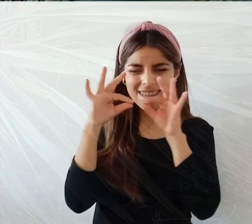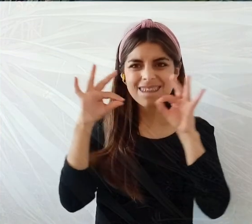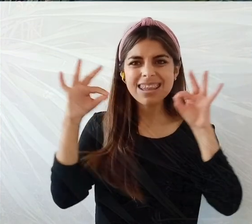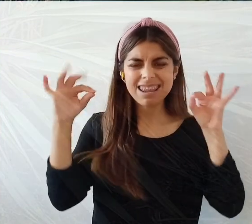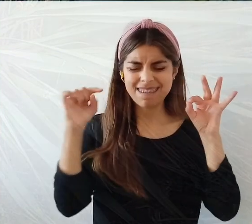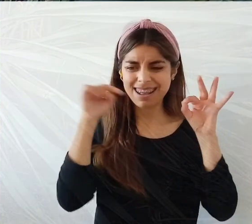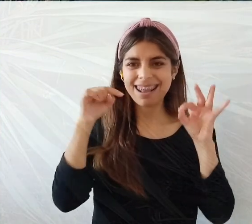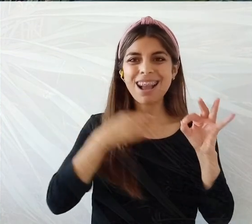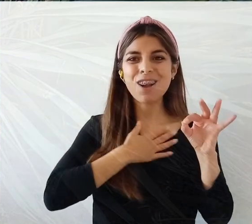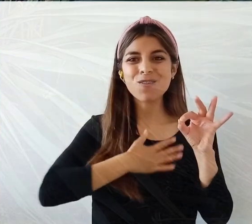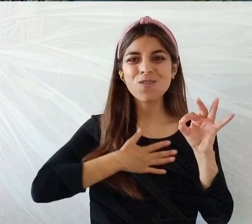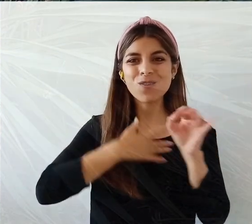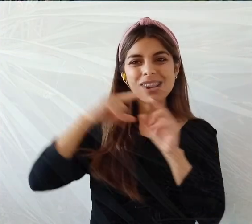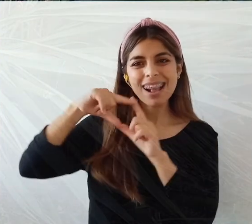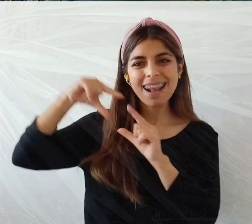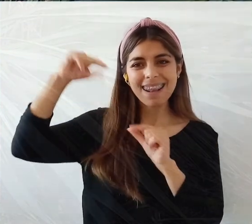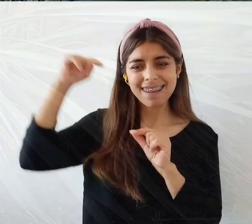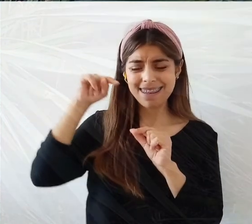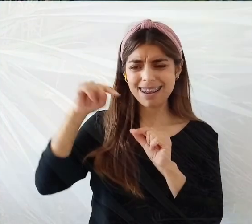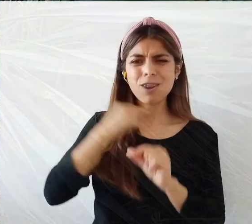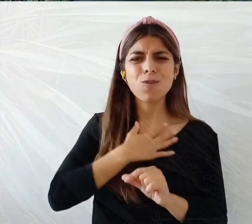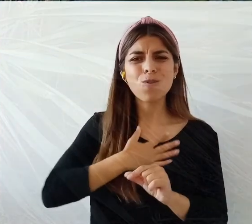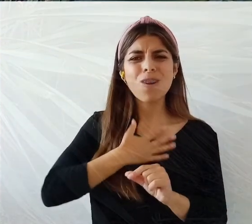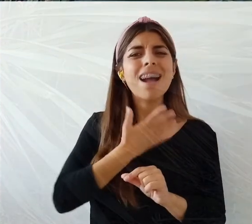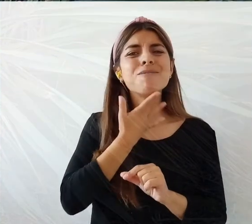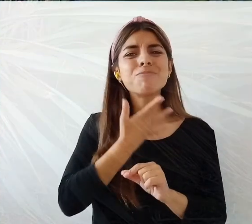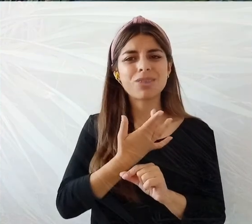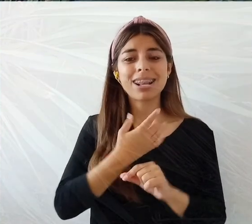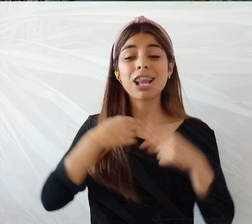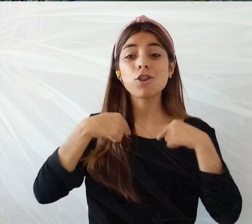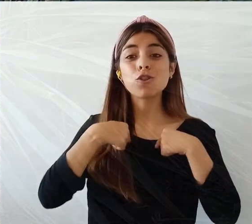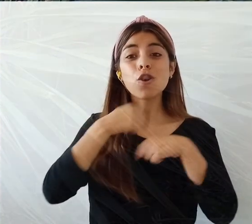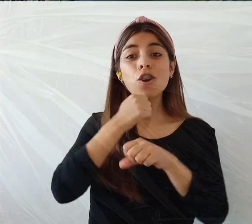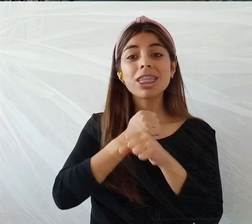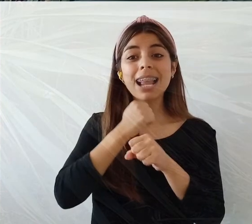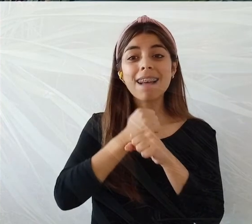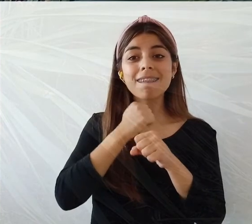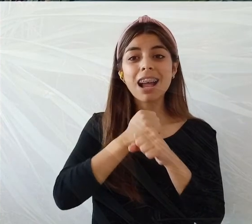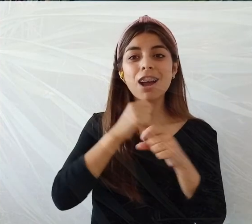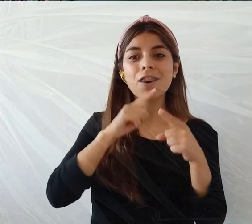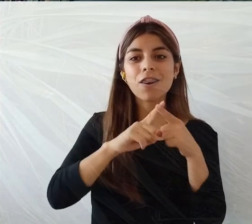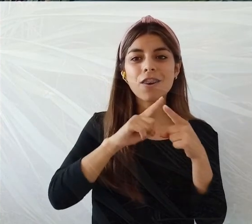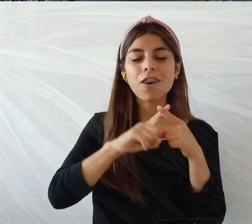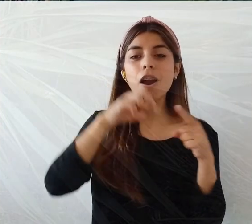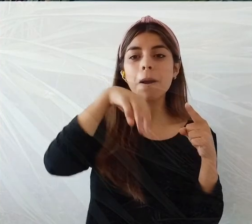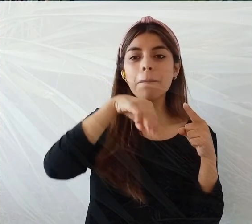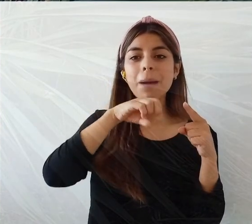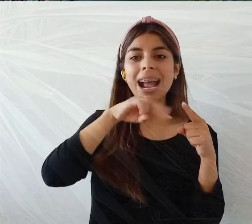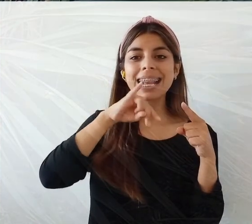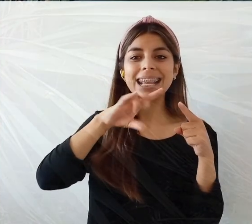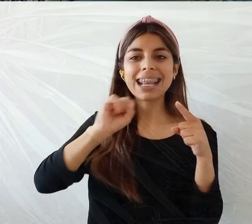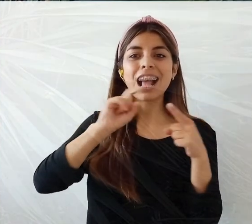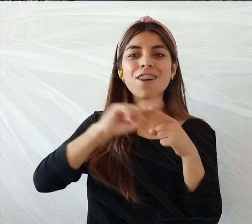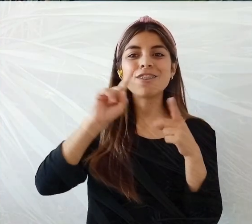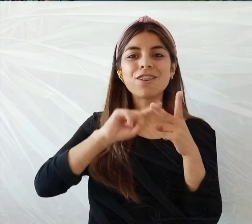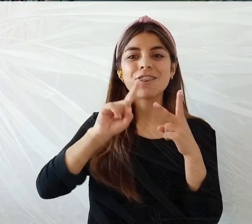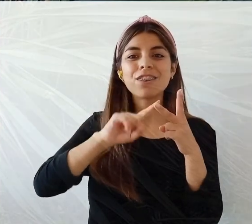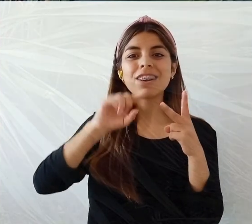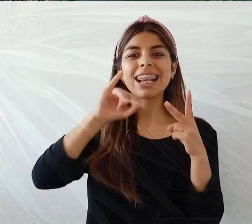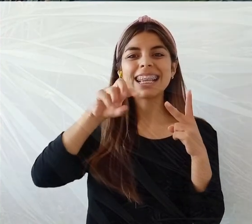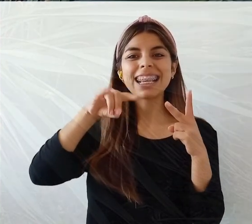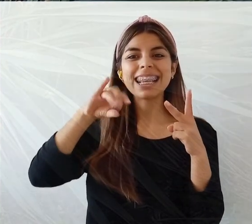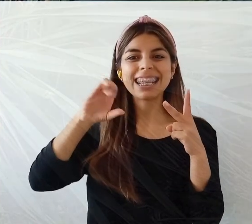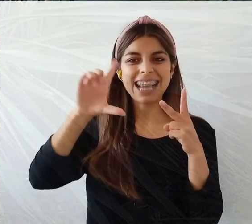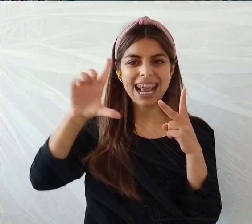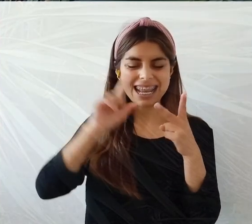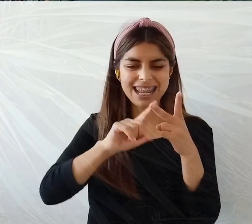o trabajas también alguna otra? Bueno, yo trabajo el quiscal y la vanila. Las dos. El quiscal tiene